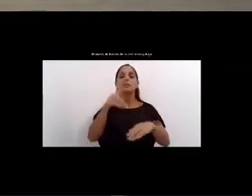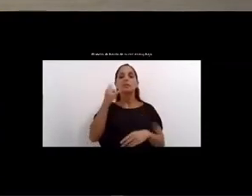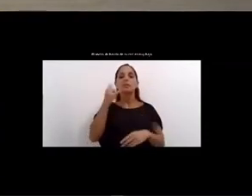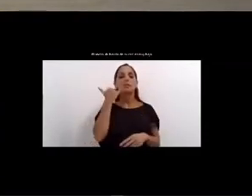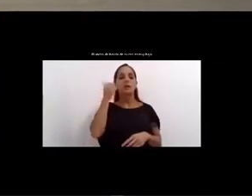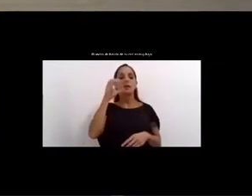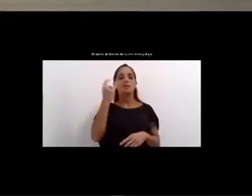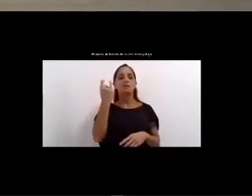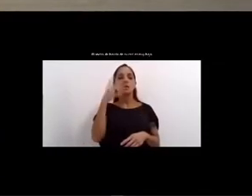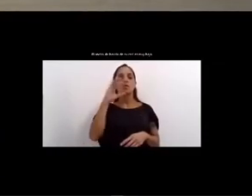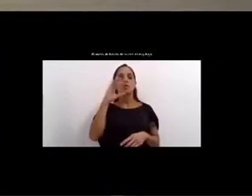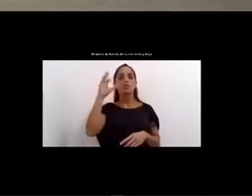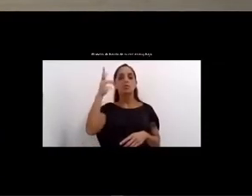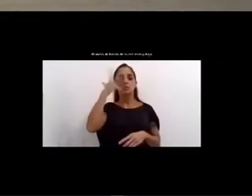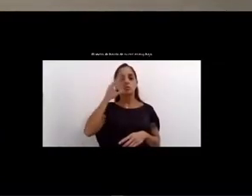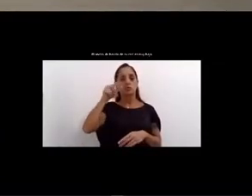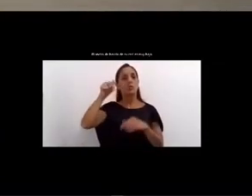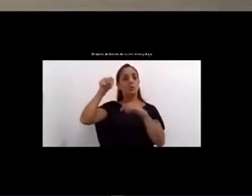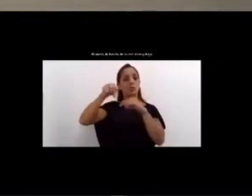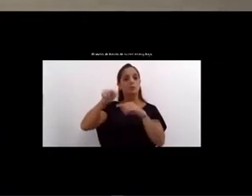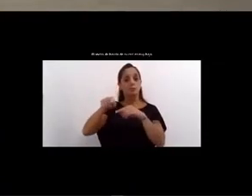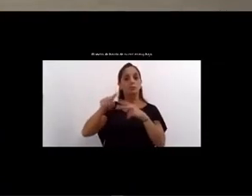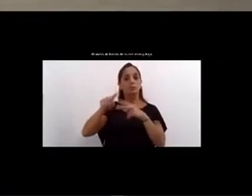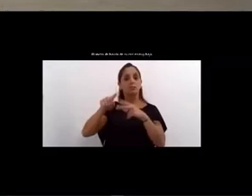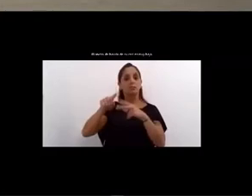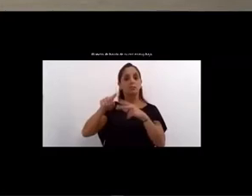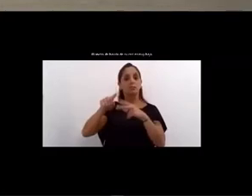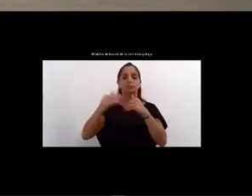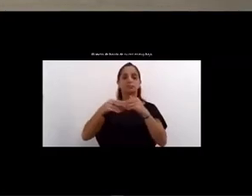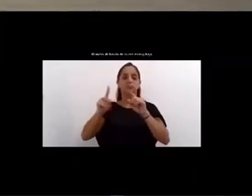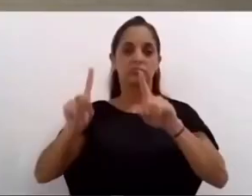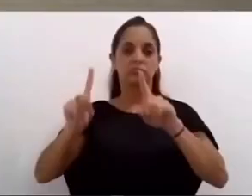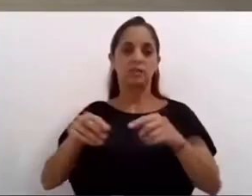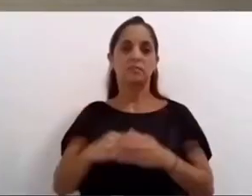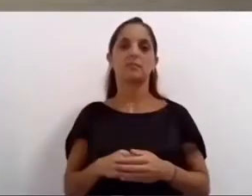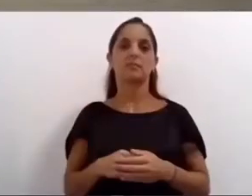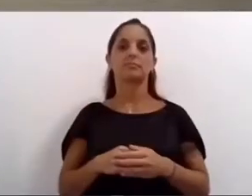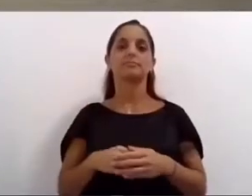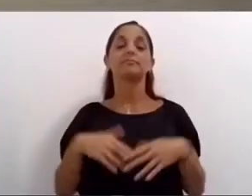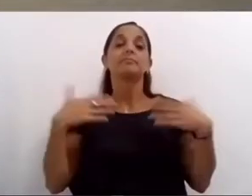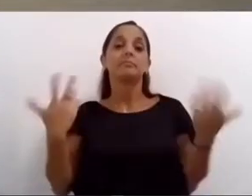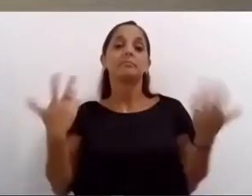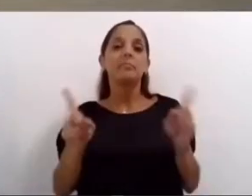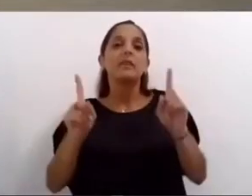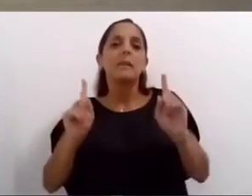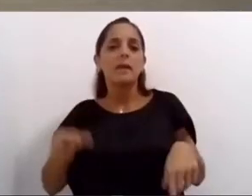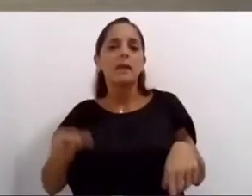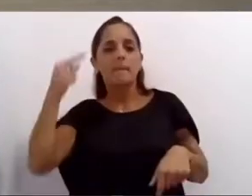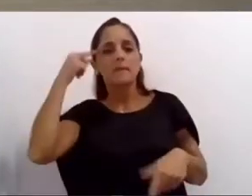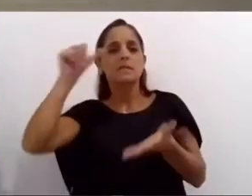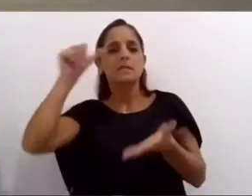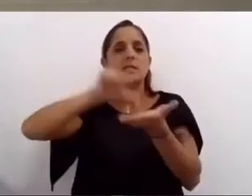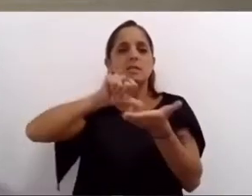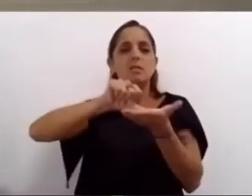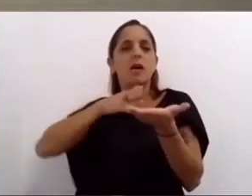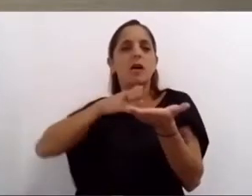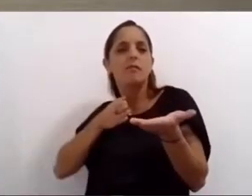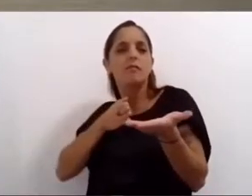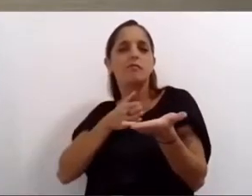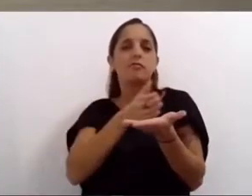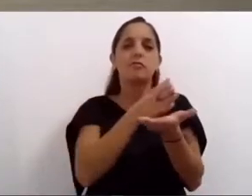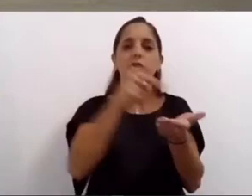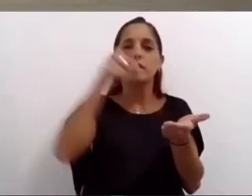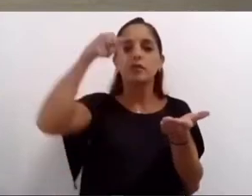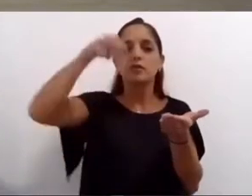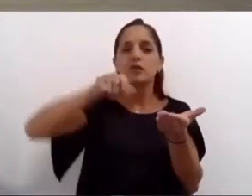reconectando toda la zona sur también queremos verla cruzar la ciudad hacia el norte crecer la ciudad hacia el norte